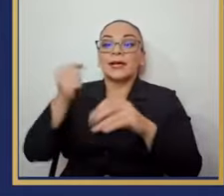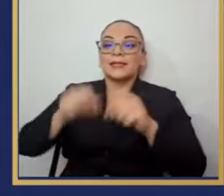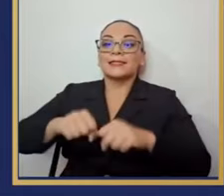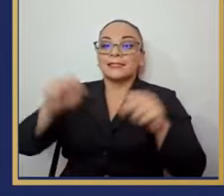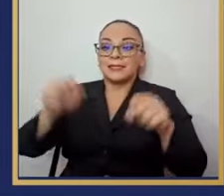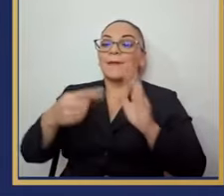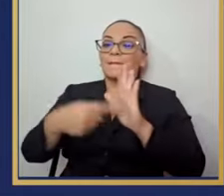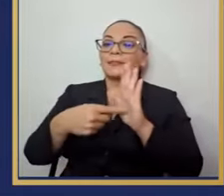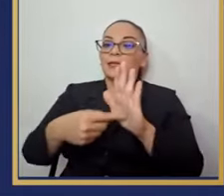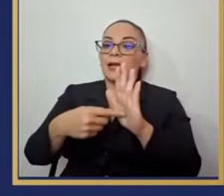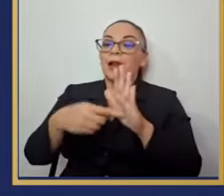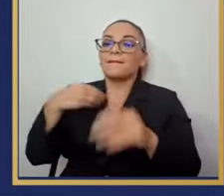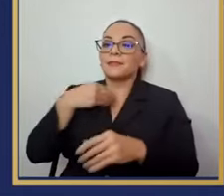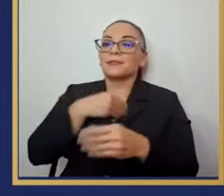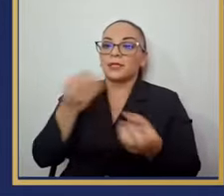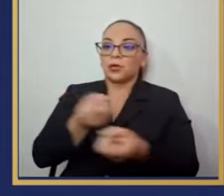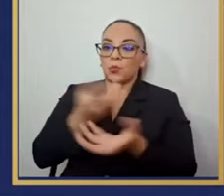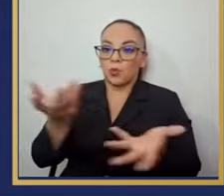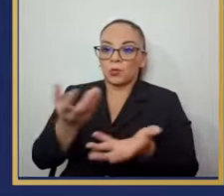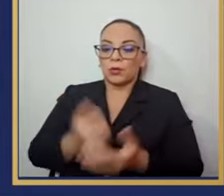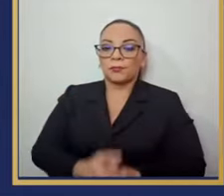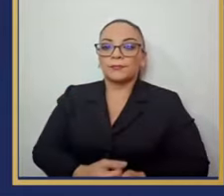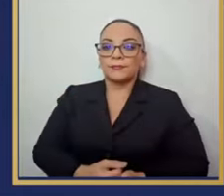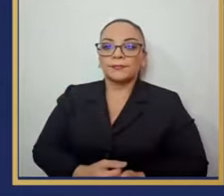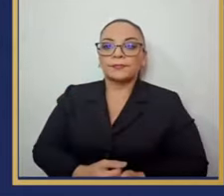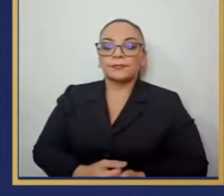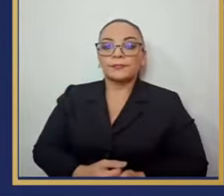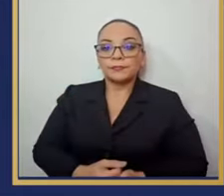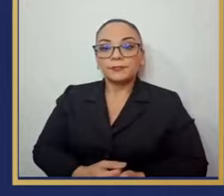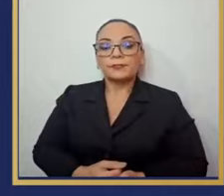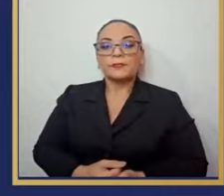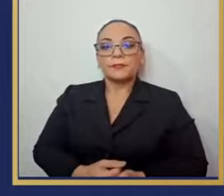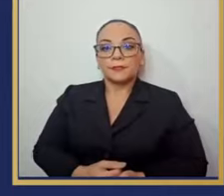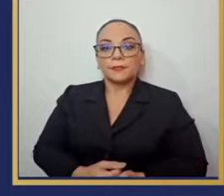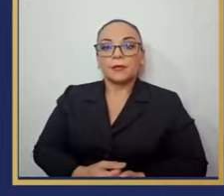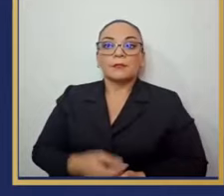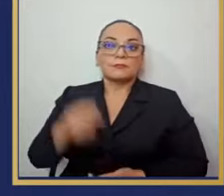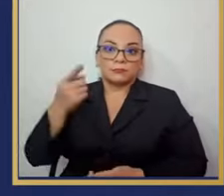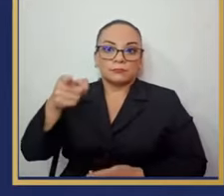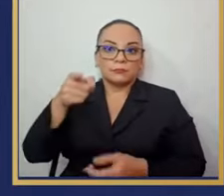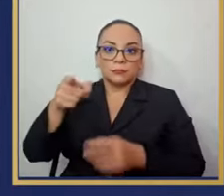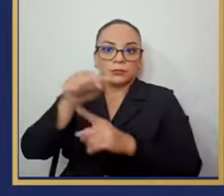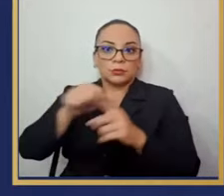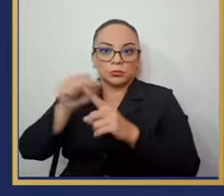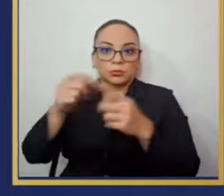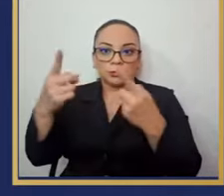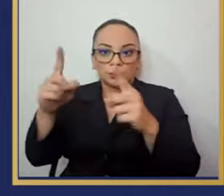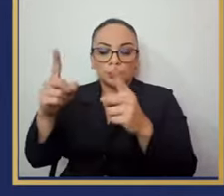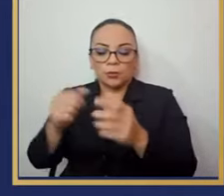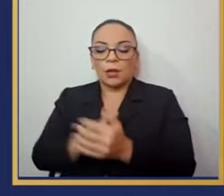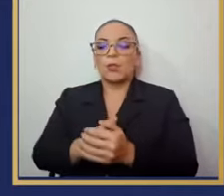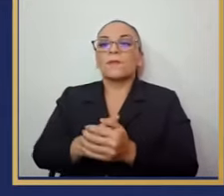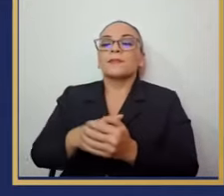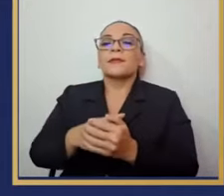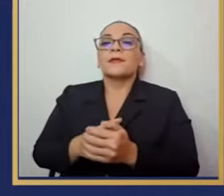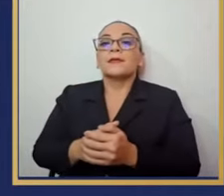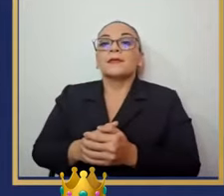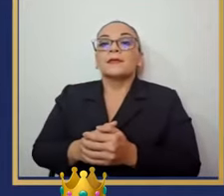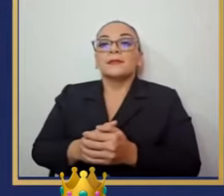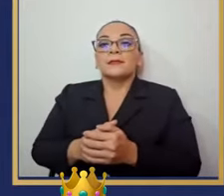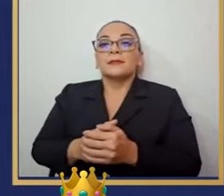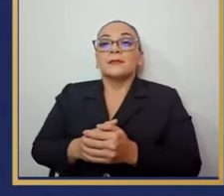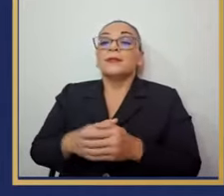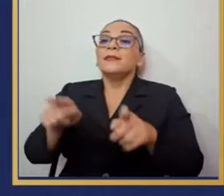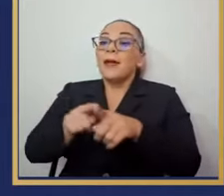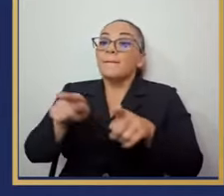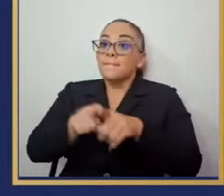Ministerio Público por la comisión de este tipo de hechos. Y también las modalidades van cambiando,